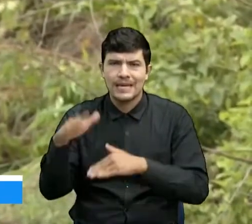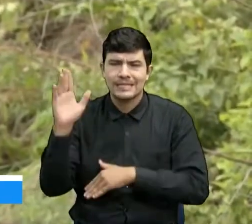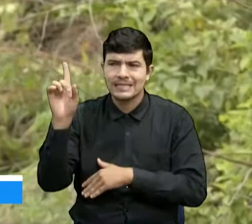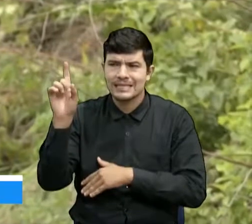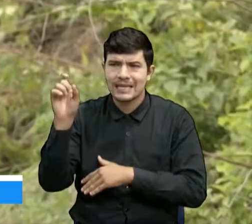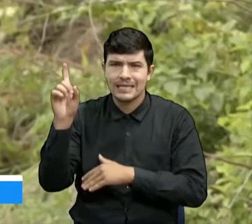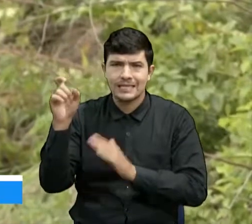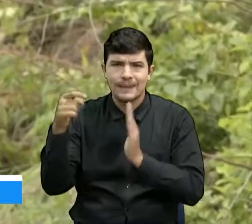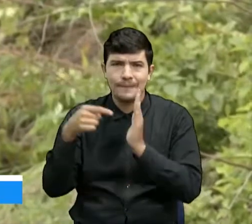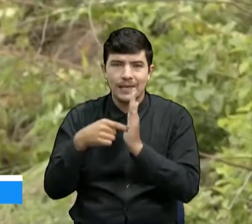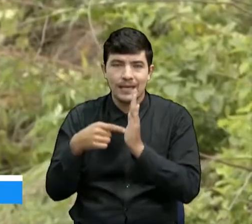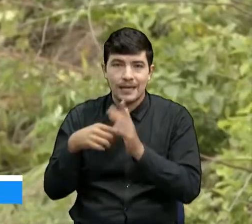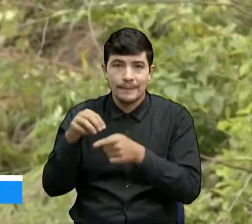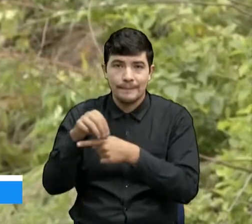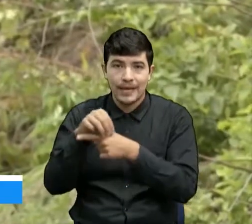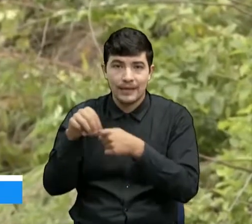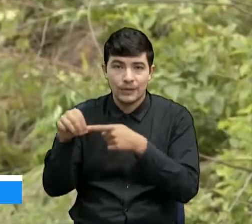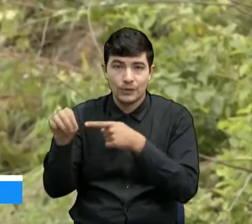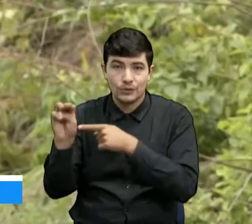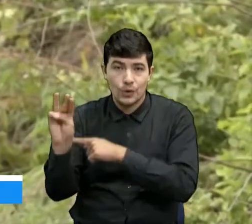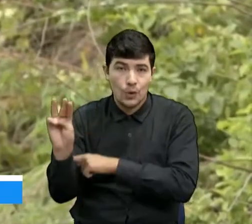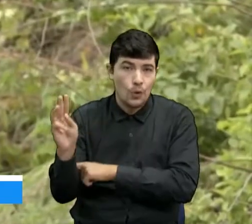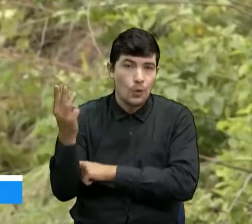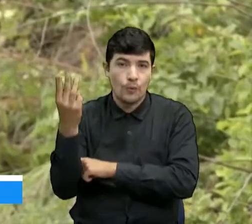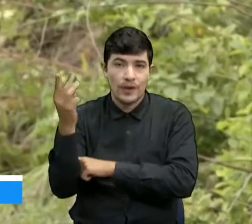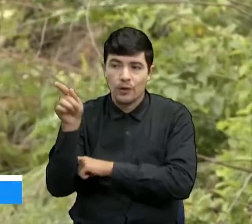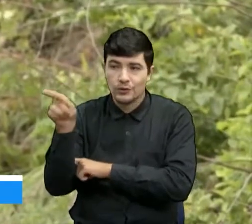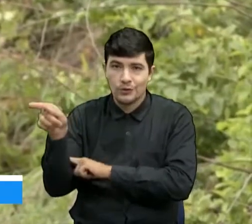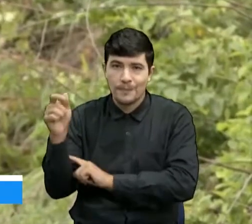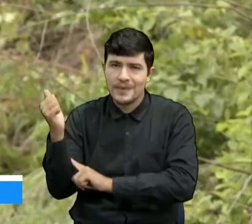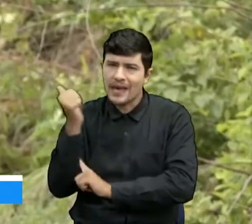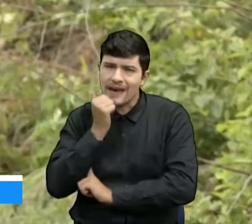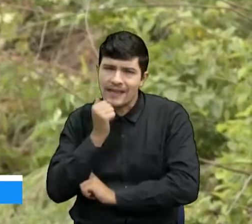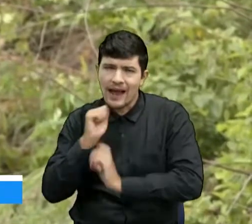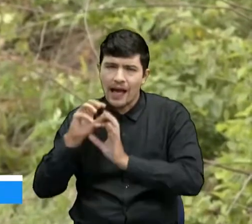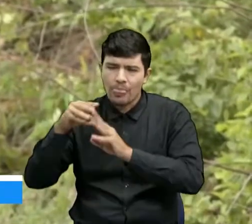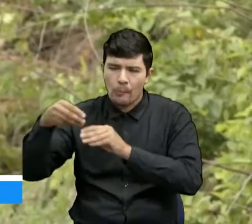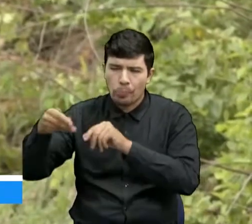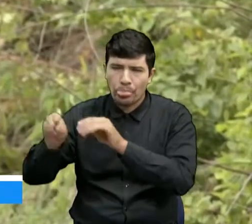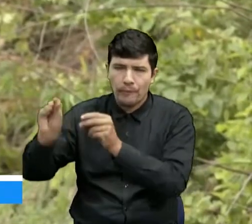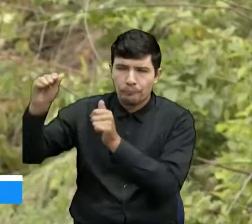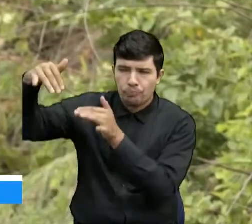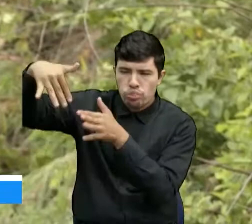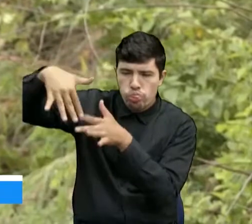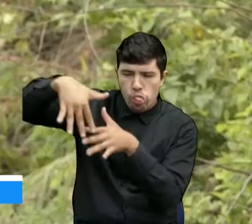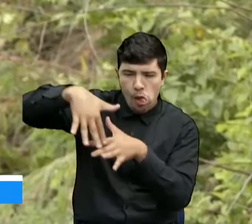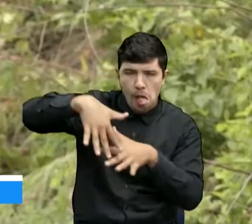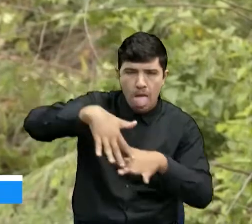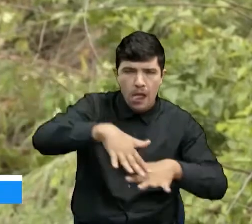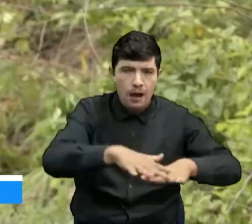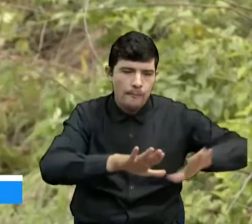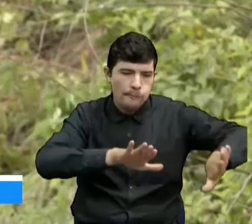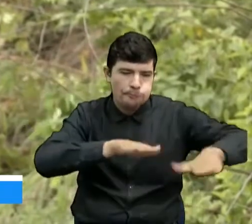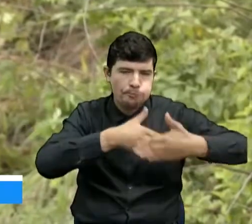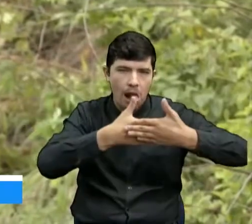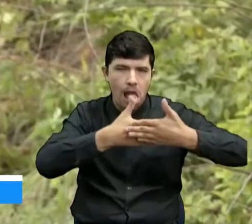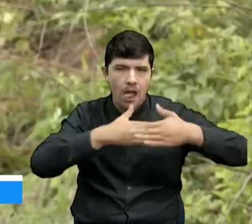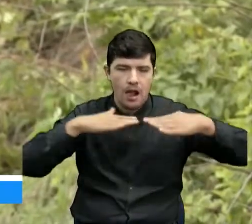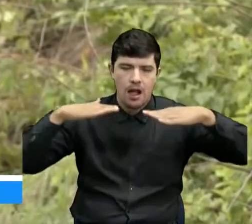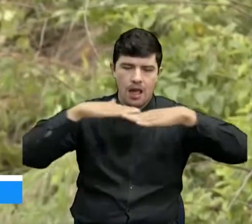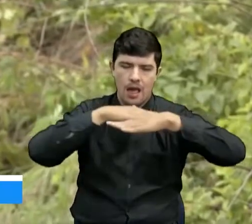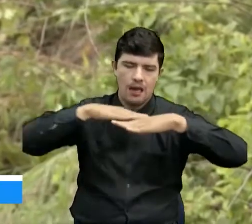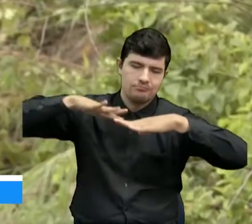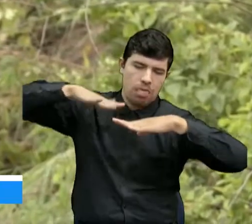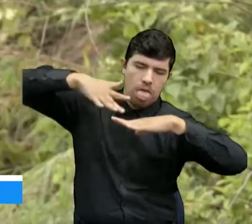piedra, escombros, han caído sobre la vía bloqueando este importante corredor vial que comunica la capital santandereana